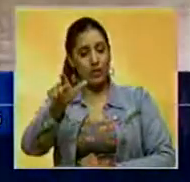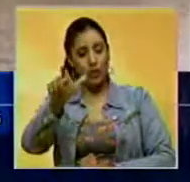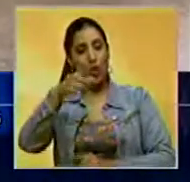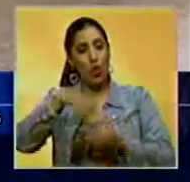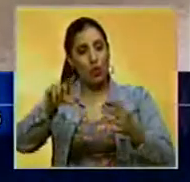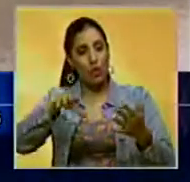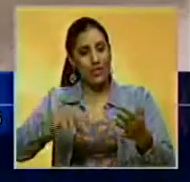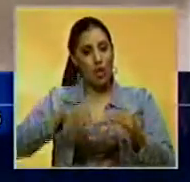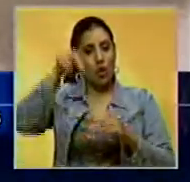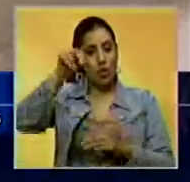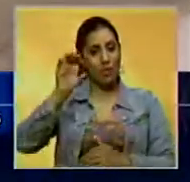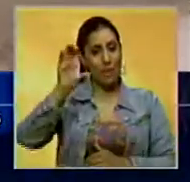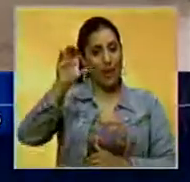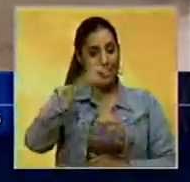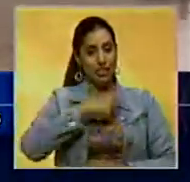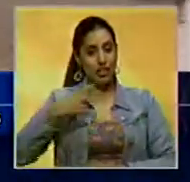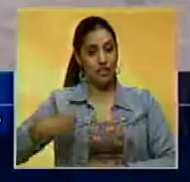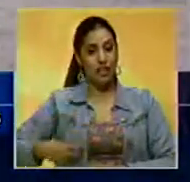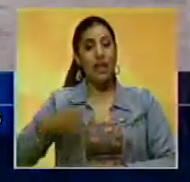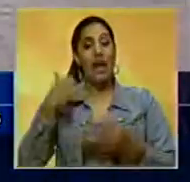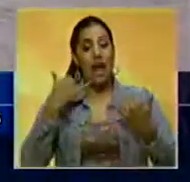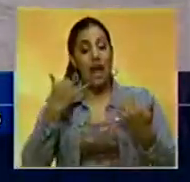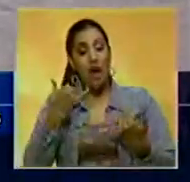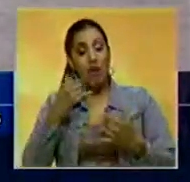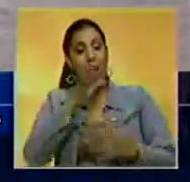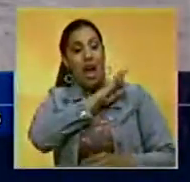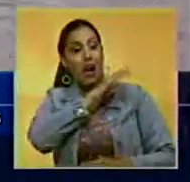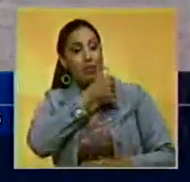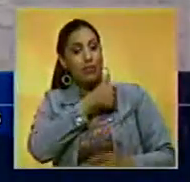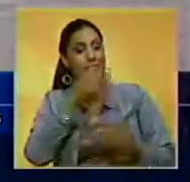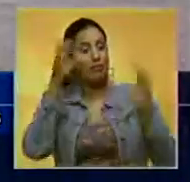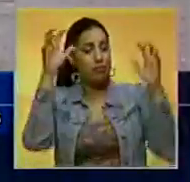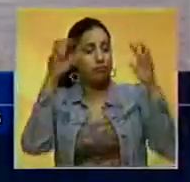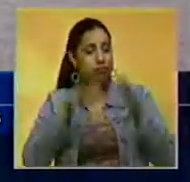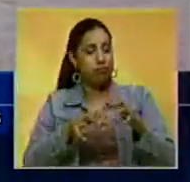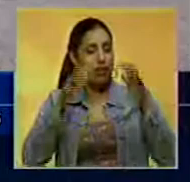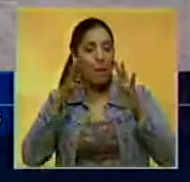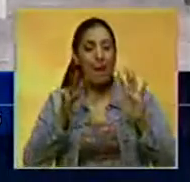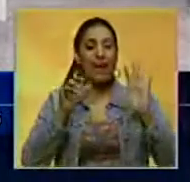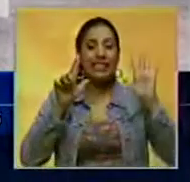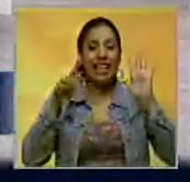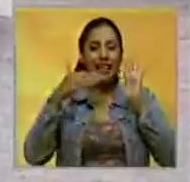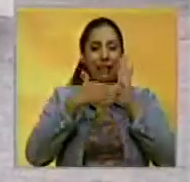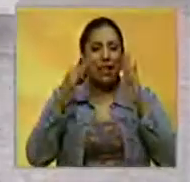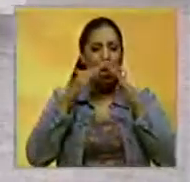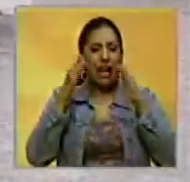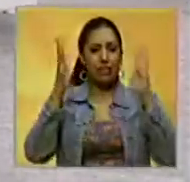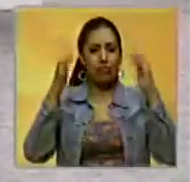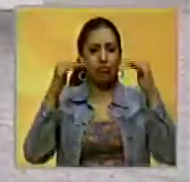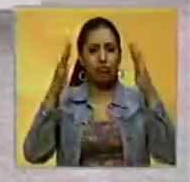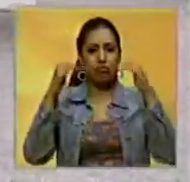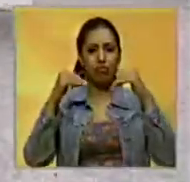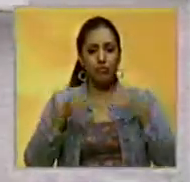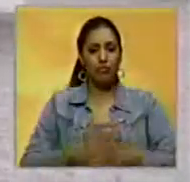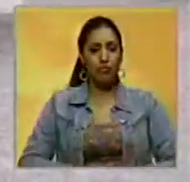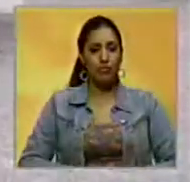de Ebay, al norte del país. Las autoridades informaron que por el temporal, más de 7.000 casas han sido destruidas.